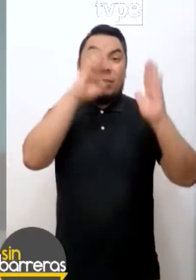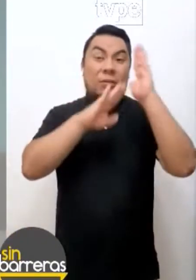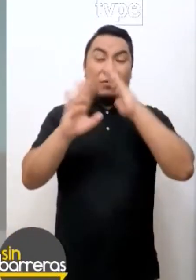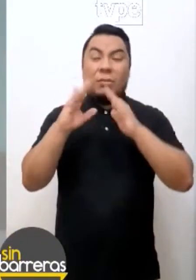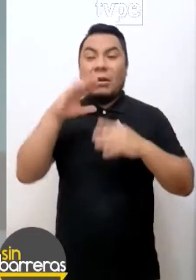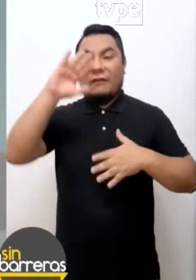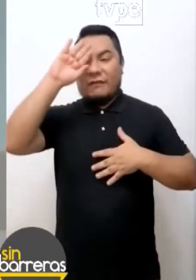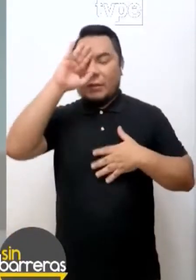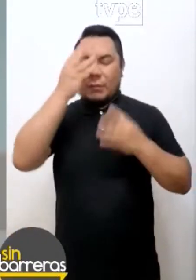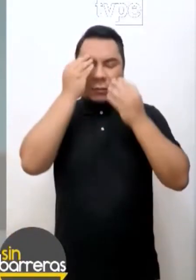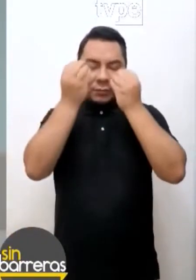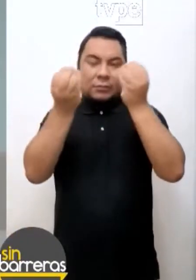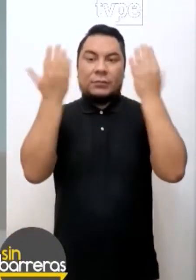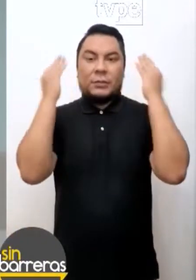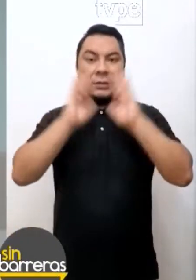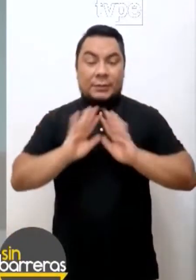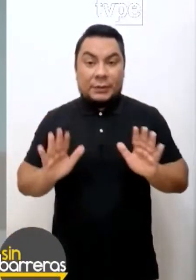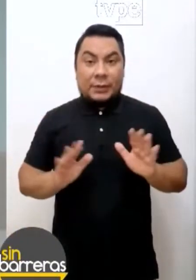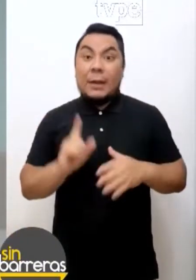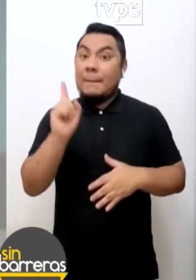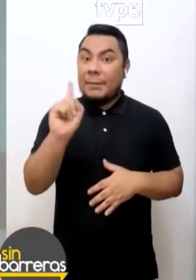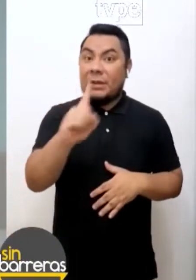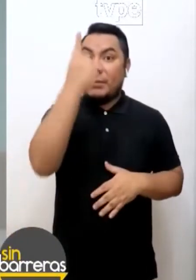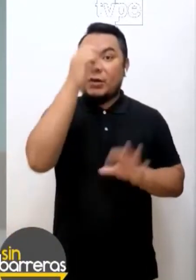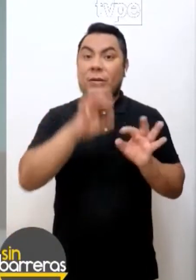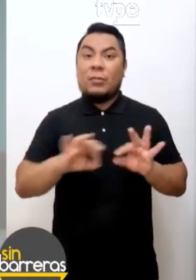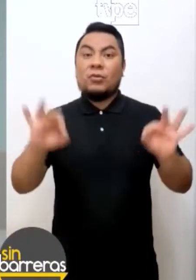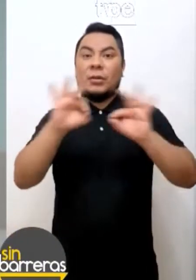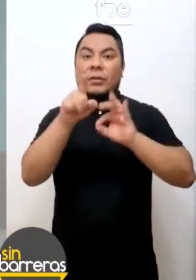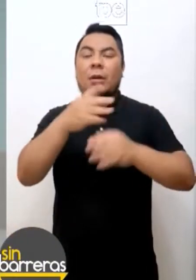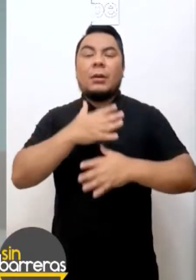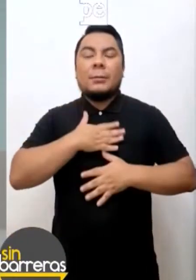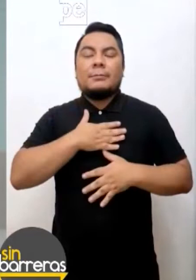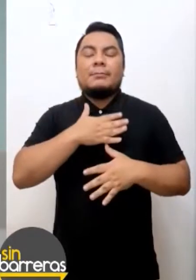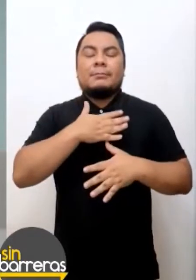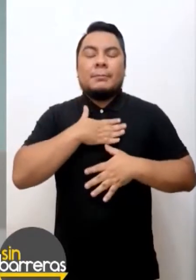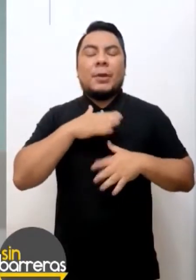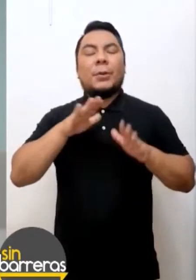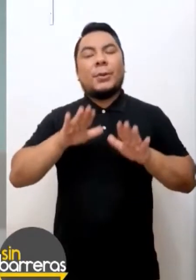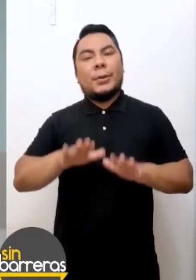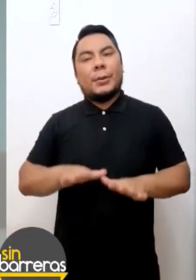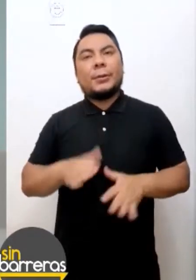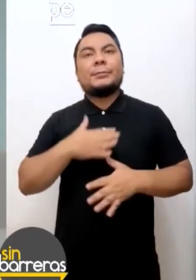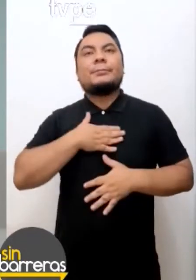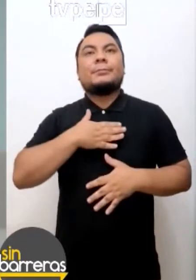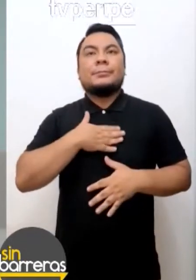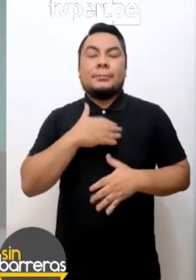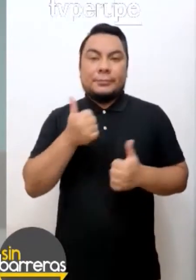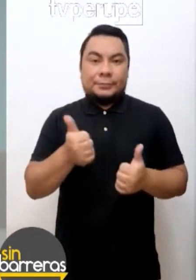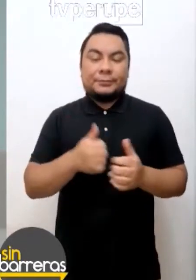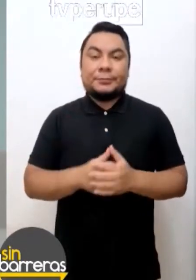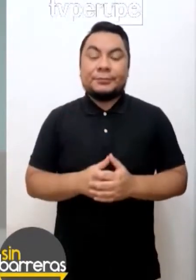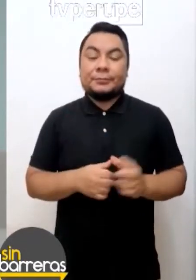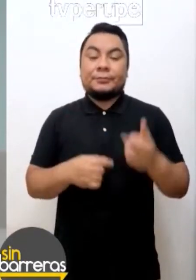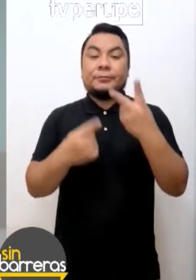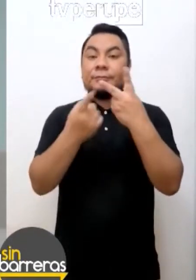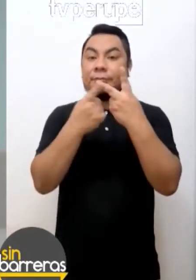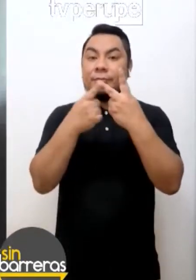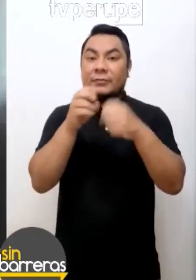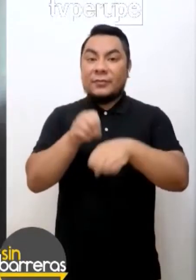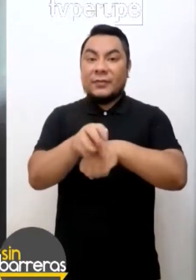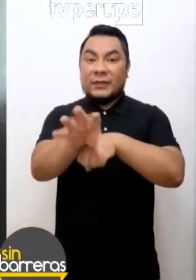fisiológicos de la ansiedad. Entonces, el primer punto en la respiración profunda y técnicas de relajación. Otra segunda